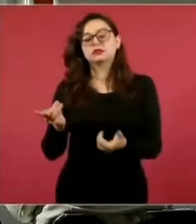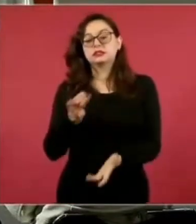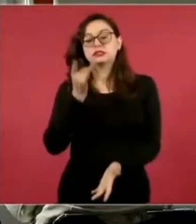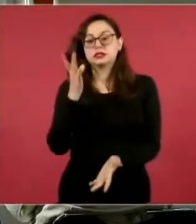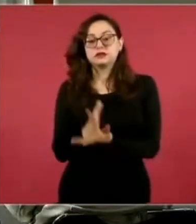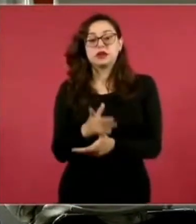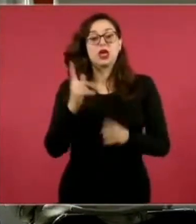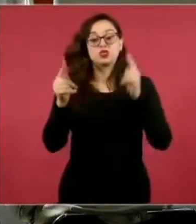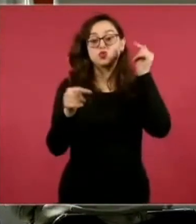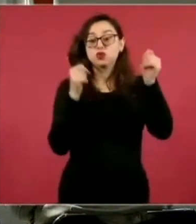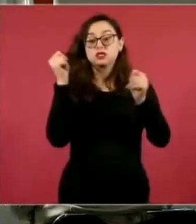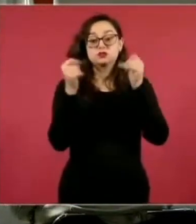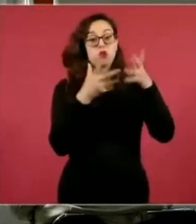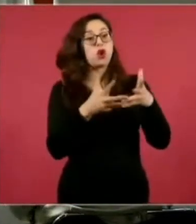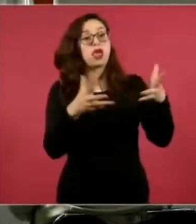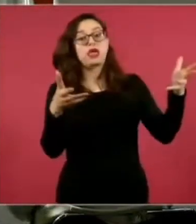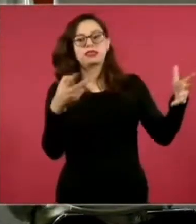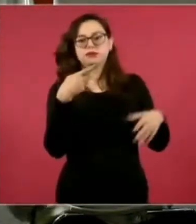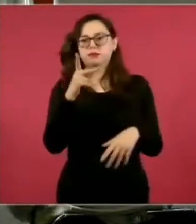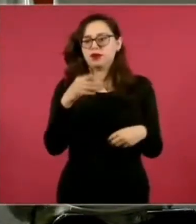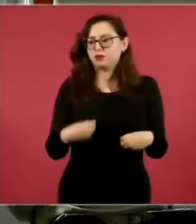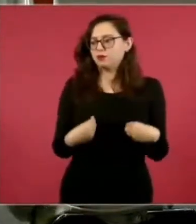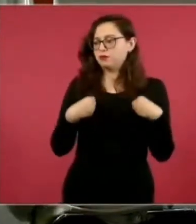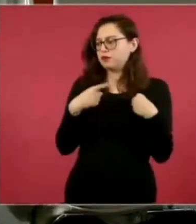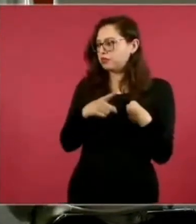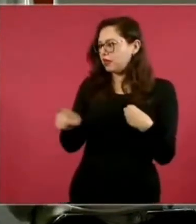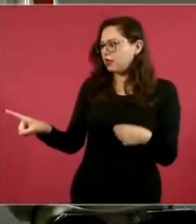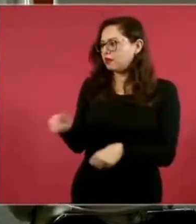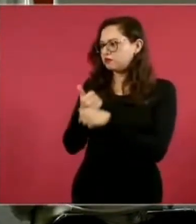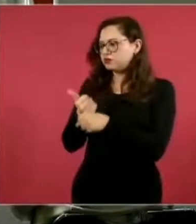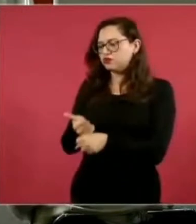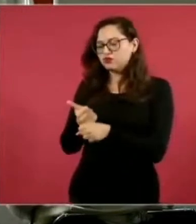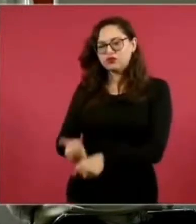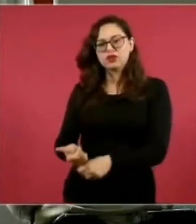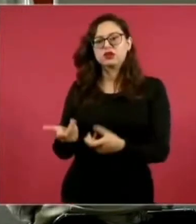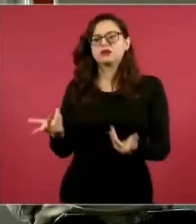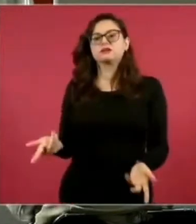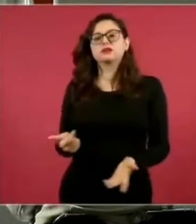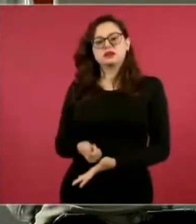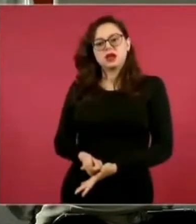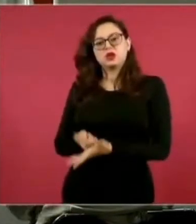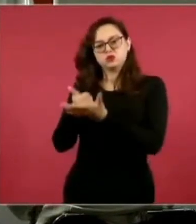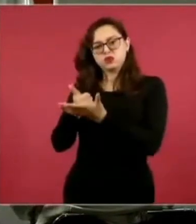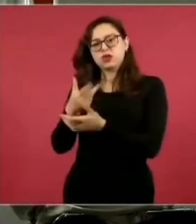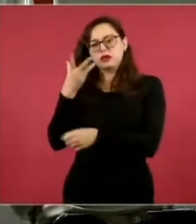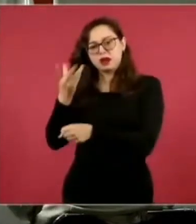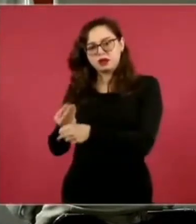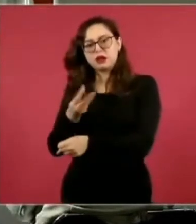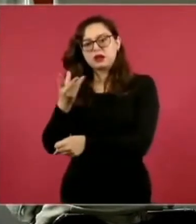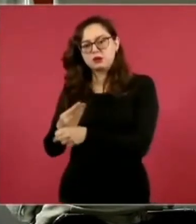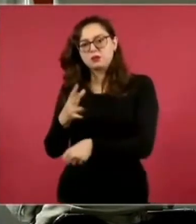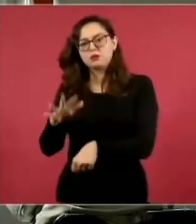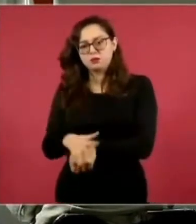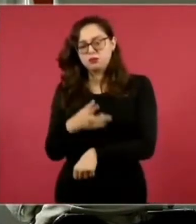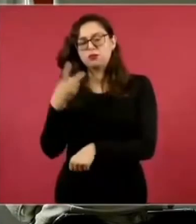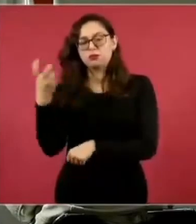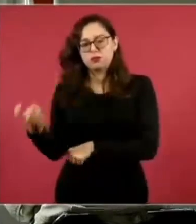destinos turísticos, es voltear a ver los flagelos, los dolores, solventarlos y arreglarlos. Por eso,